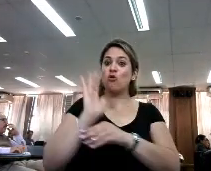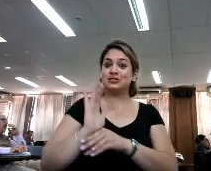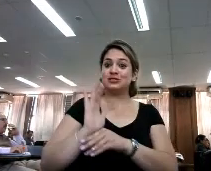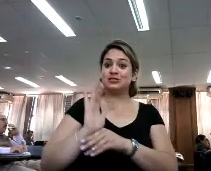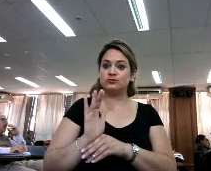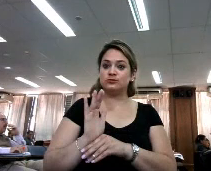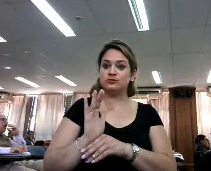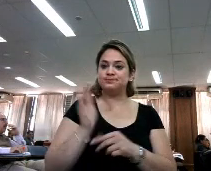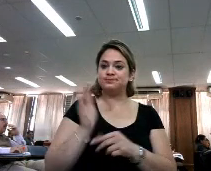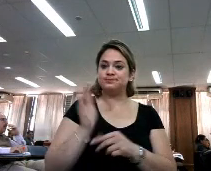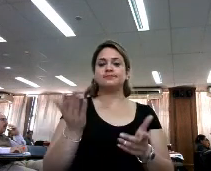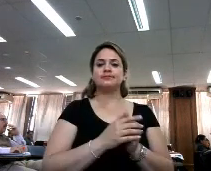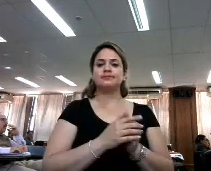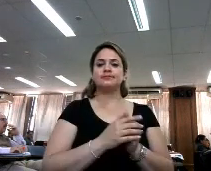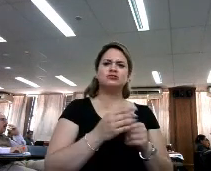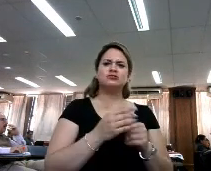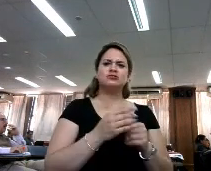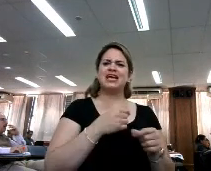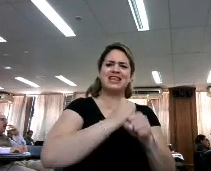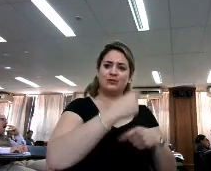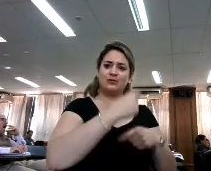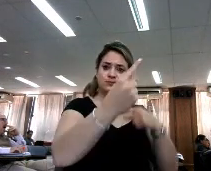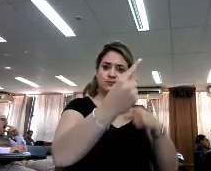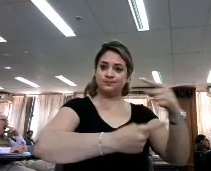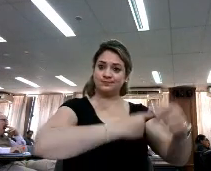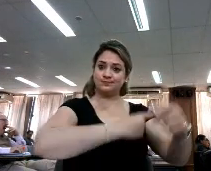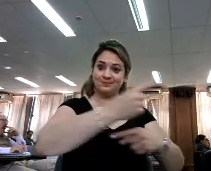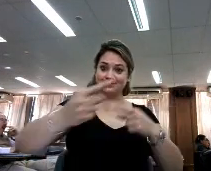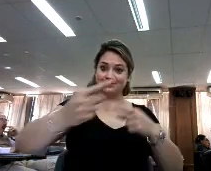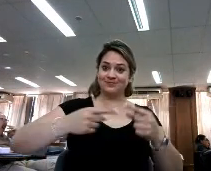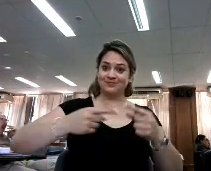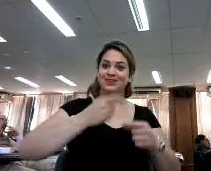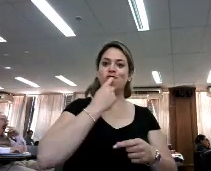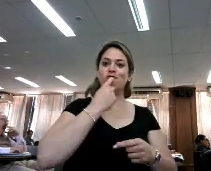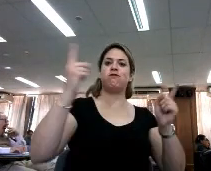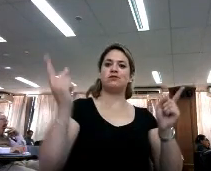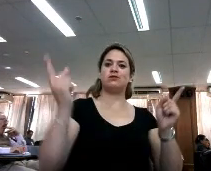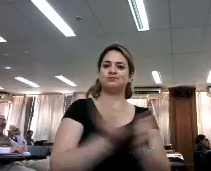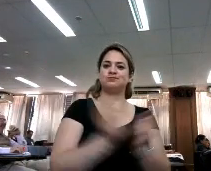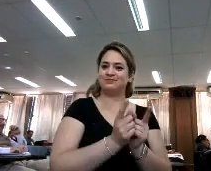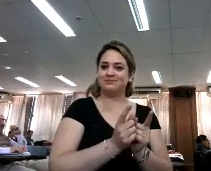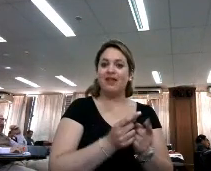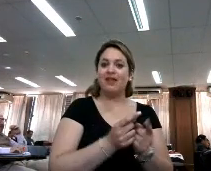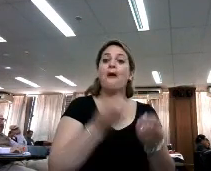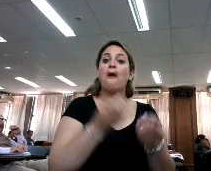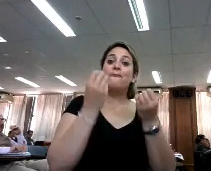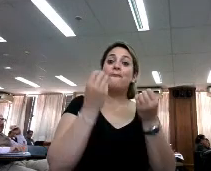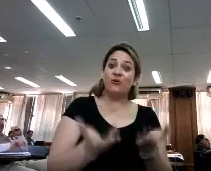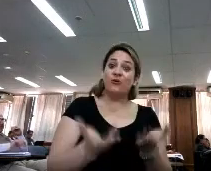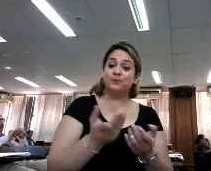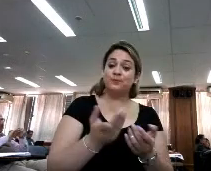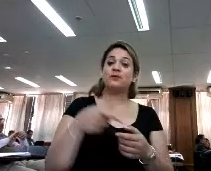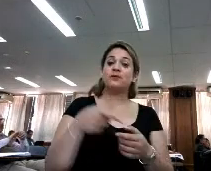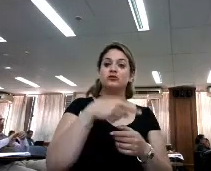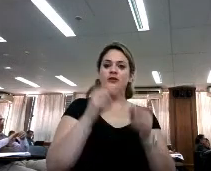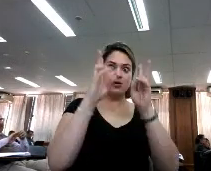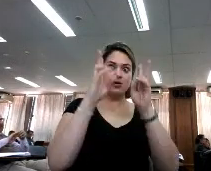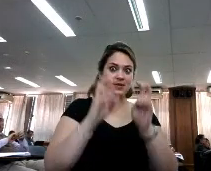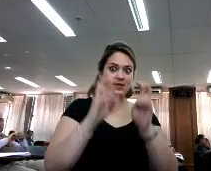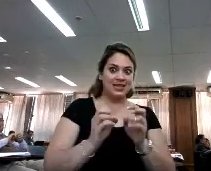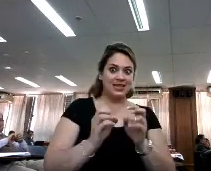Entonces, era todo un flujo de trabajo que a ella se le simplificó. ¿Por qué? Porque nosotros cuando iniciamos una investigación,